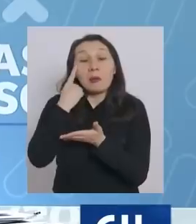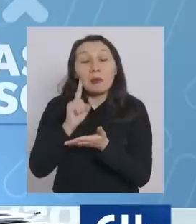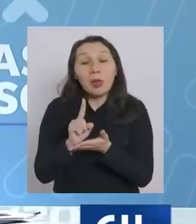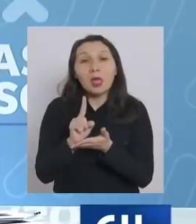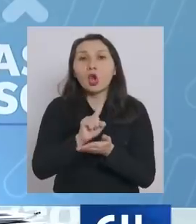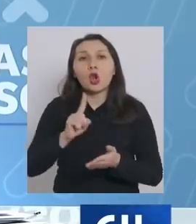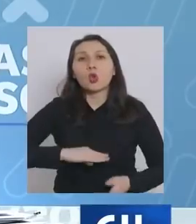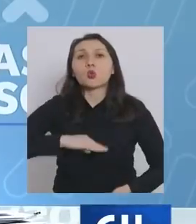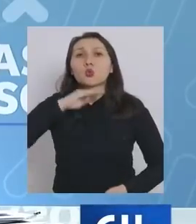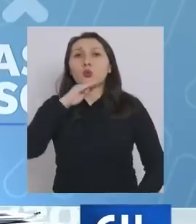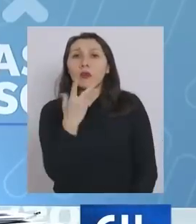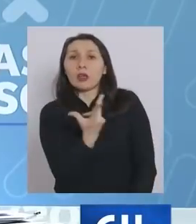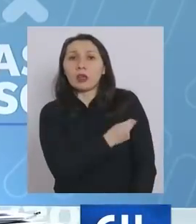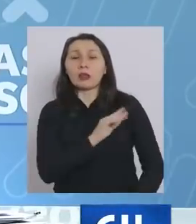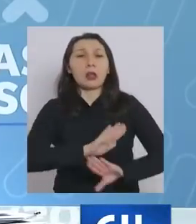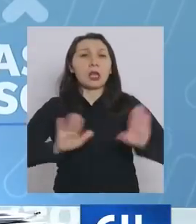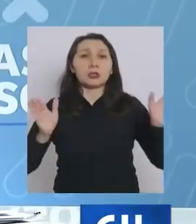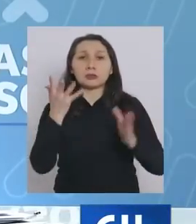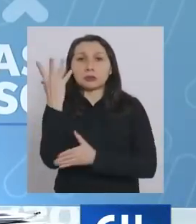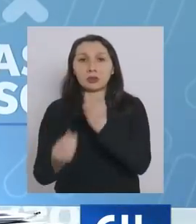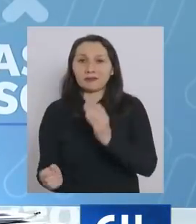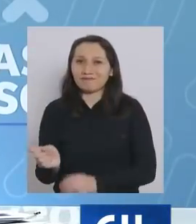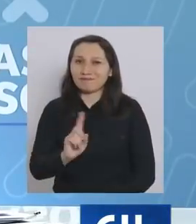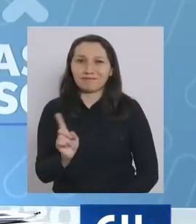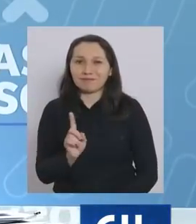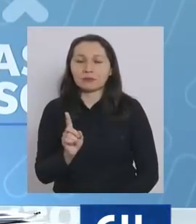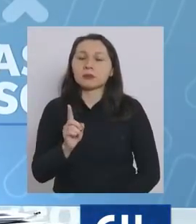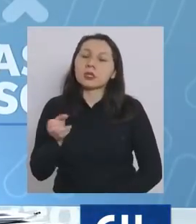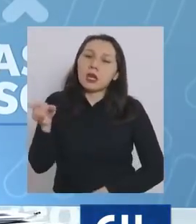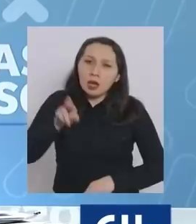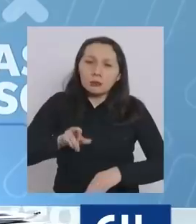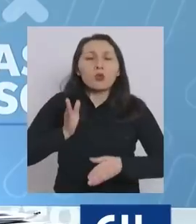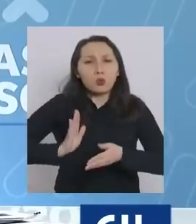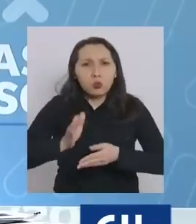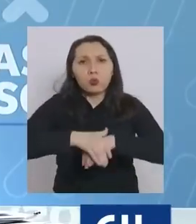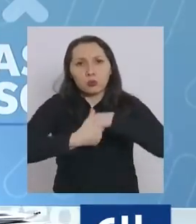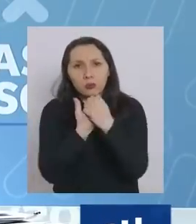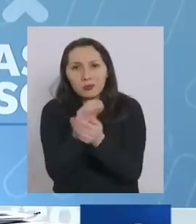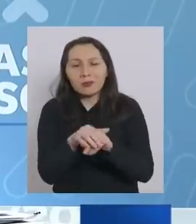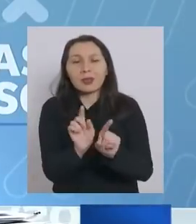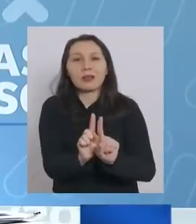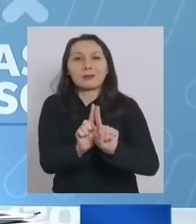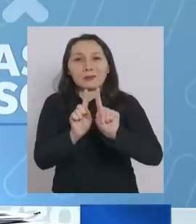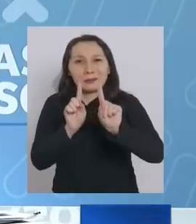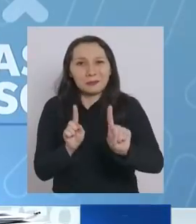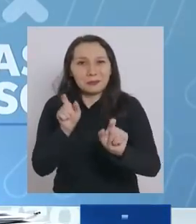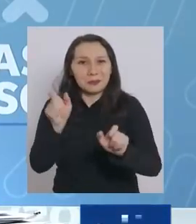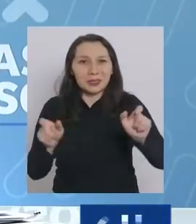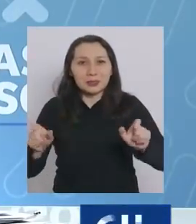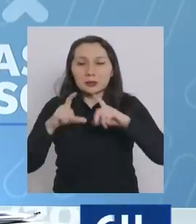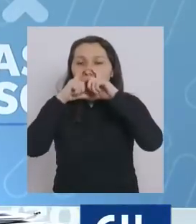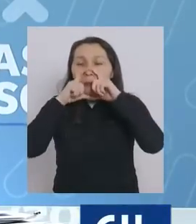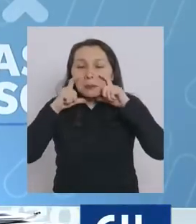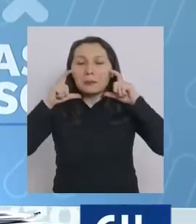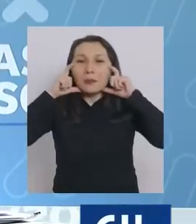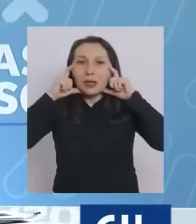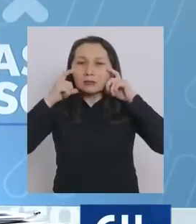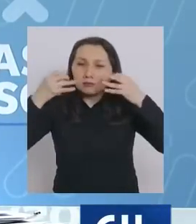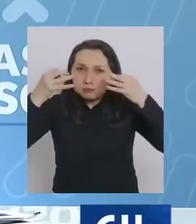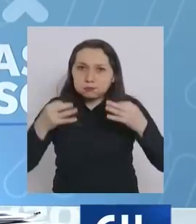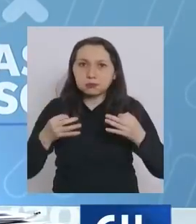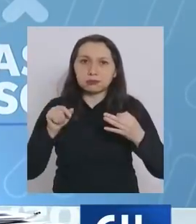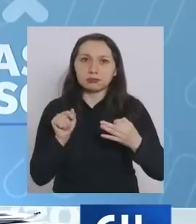basta solo con la vacunación. Hay que insistir en el lavado de manos, distanciamiento físico, el uso de la mascarilla,